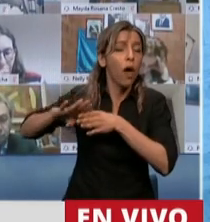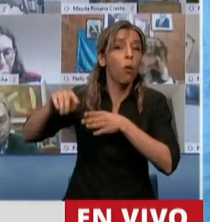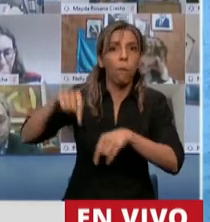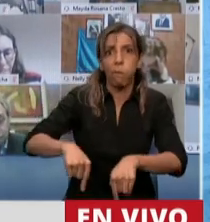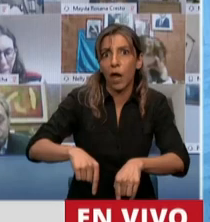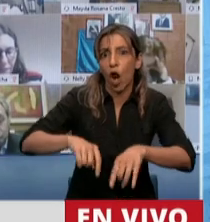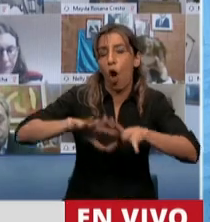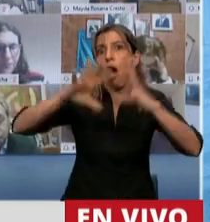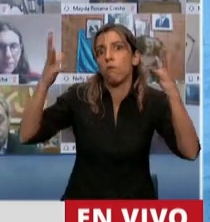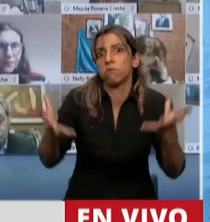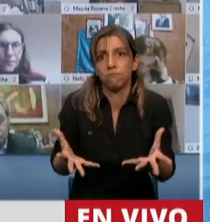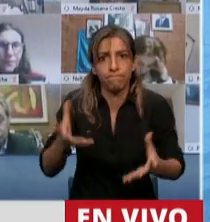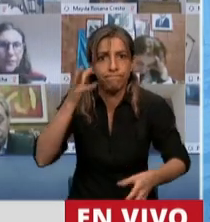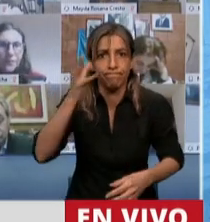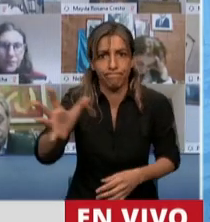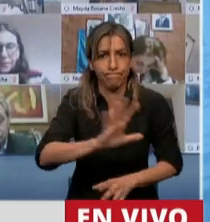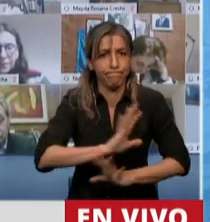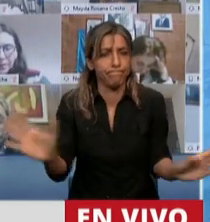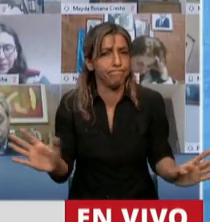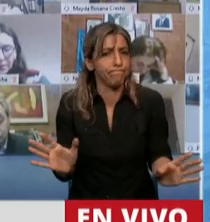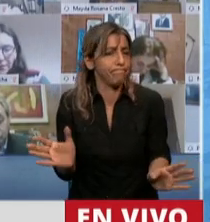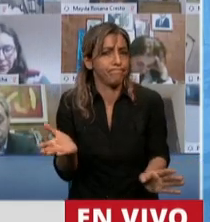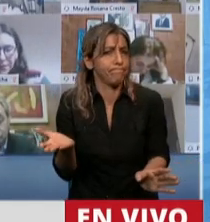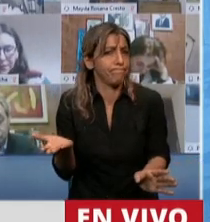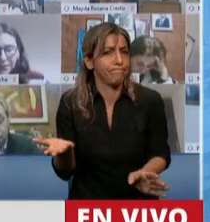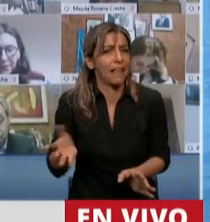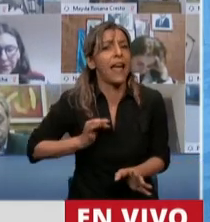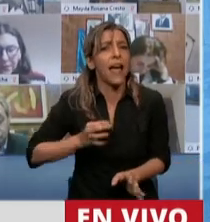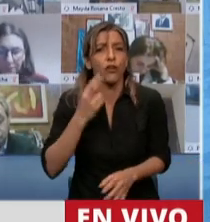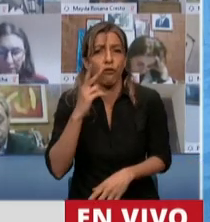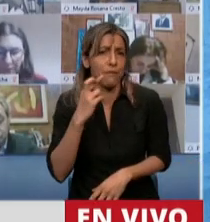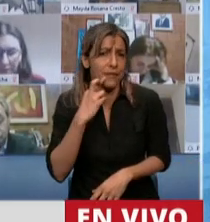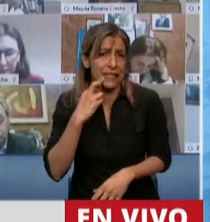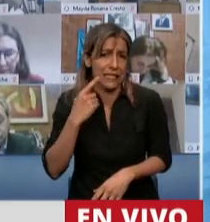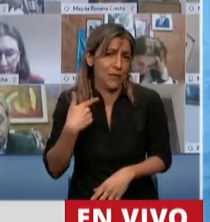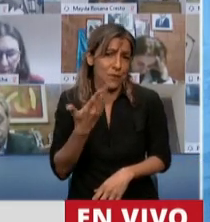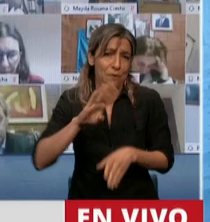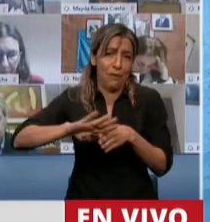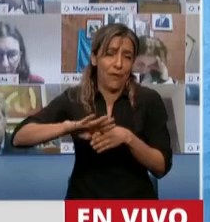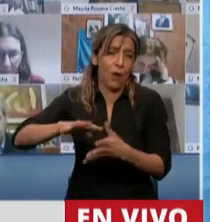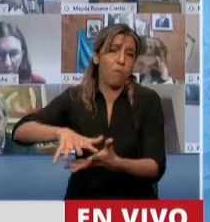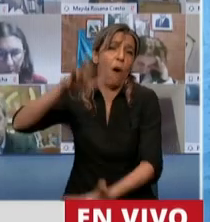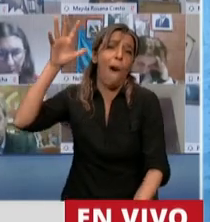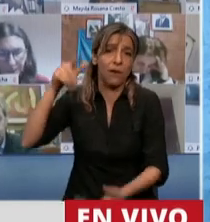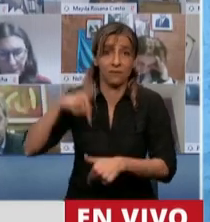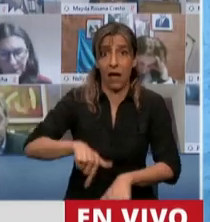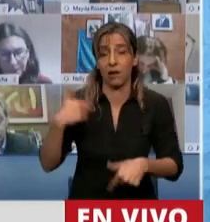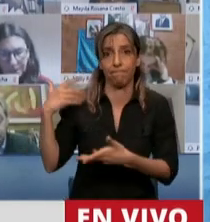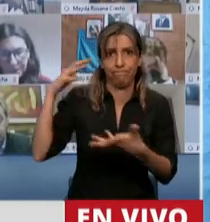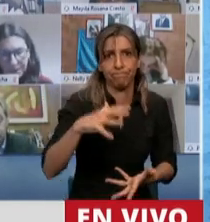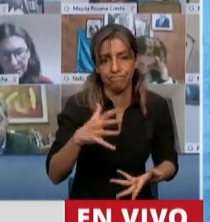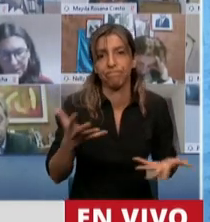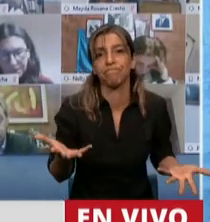nunca como el Gobierno que dejó el poder en el 2019. También es la semana del satélite,